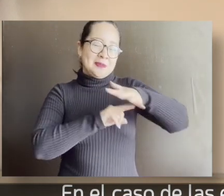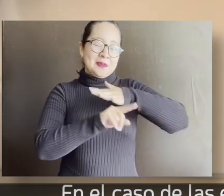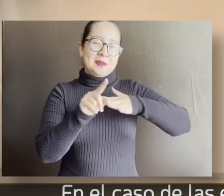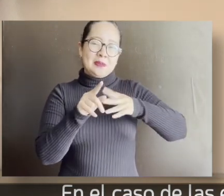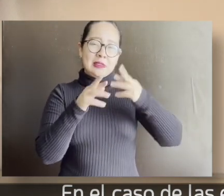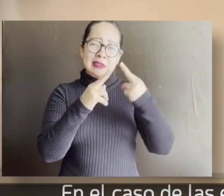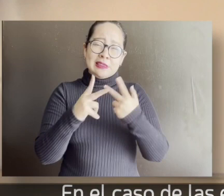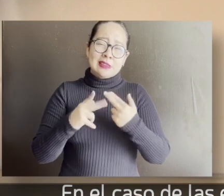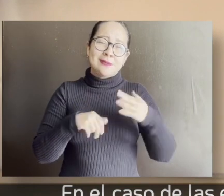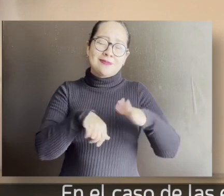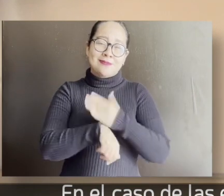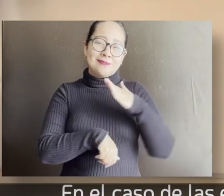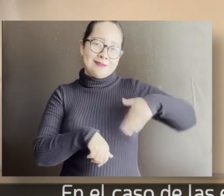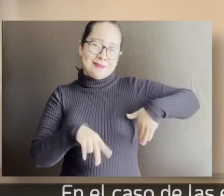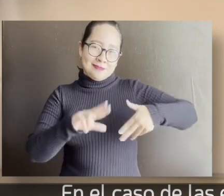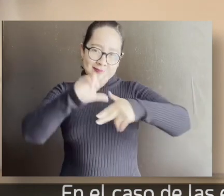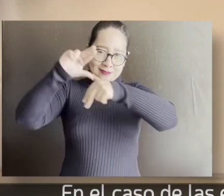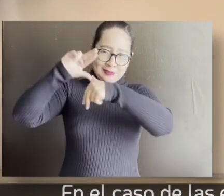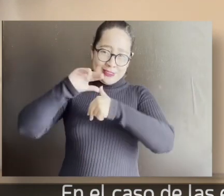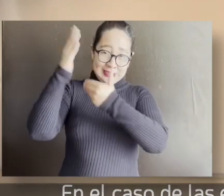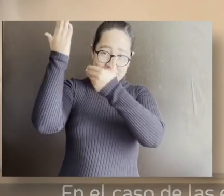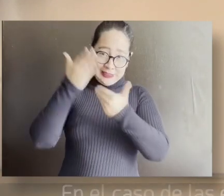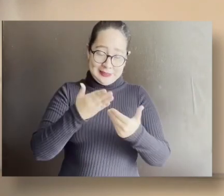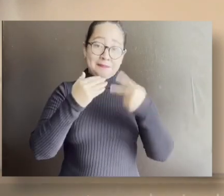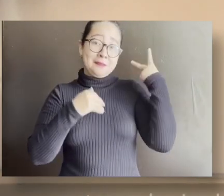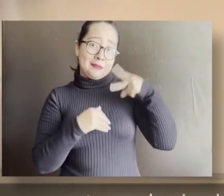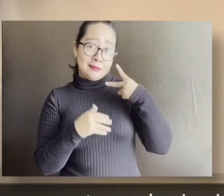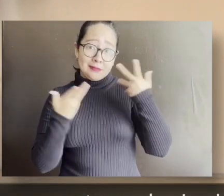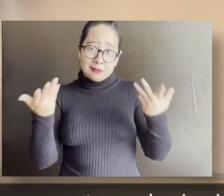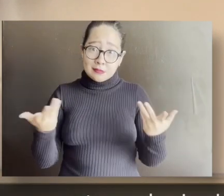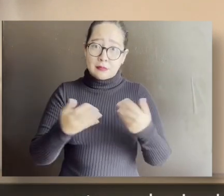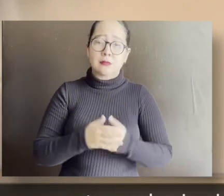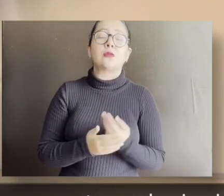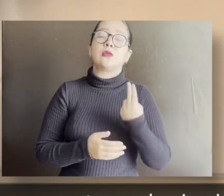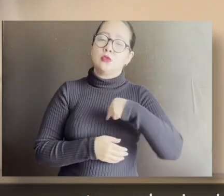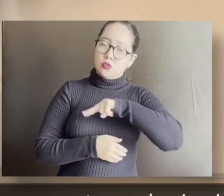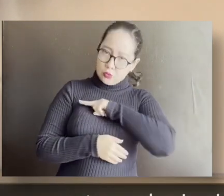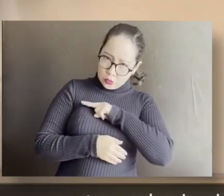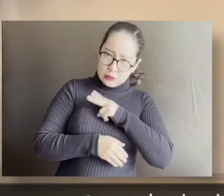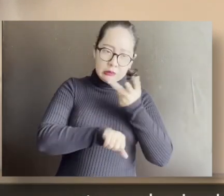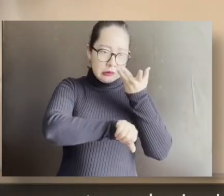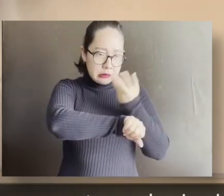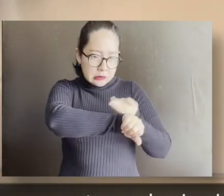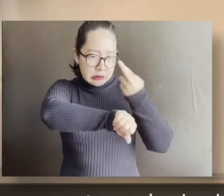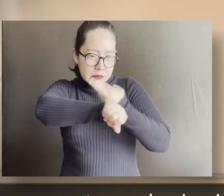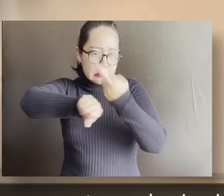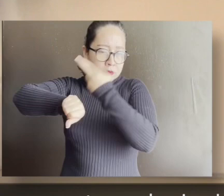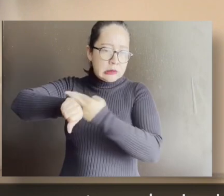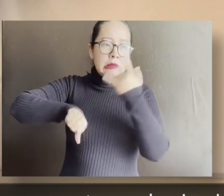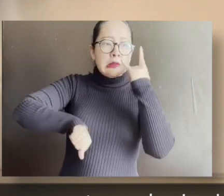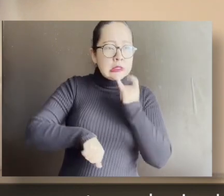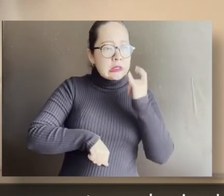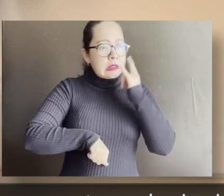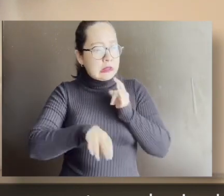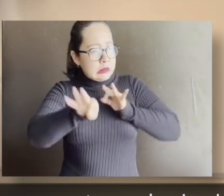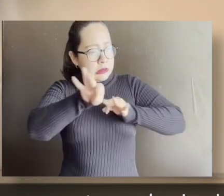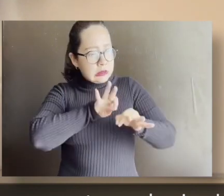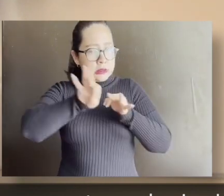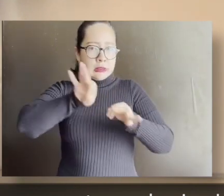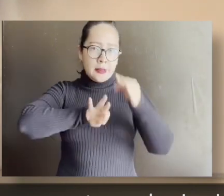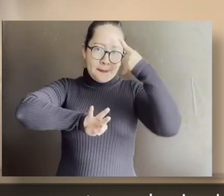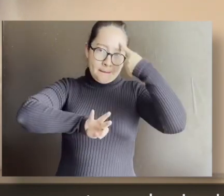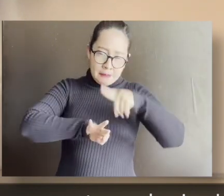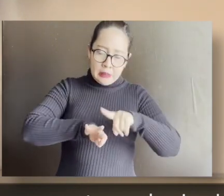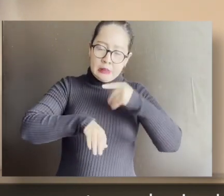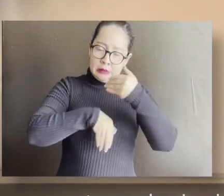meteorológico que golpeó nuestra entidad, estamos haciendo las gestiones necesarias y trabajando